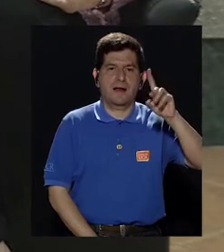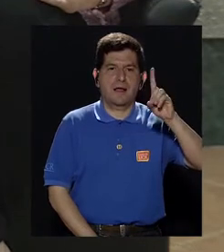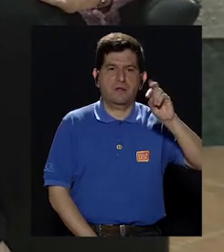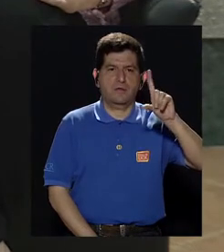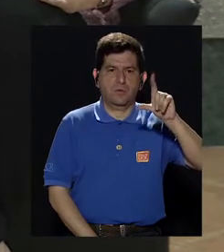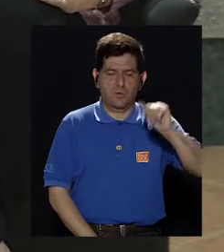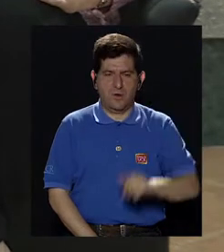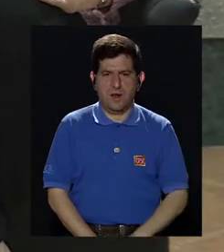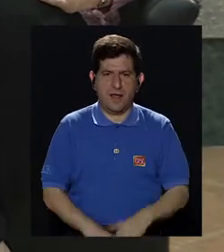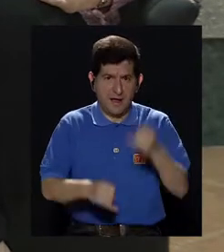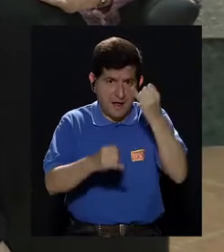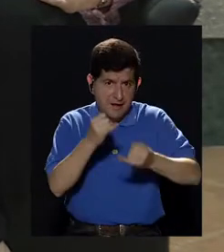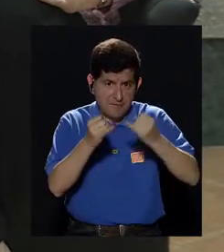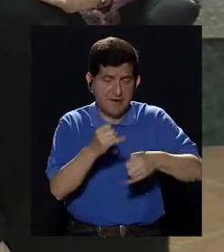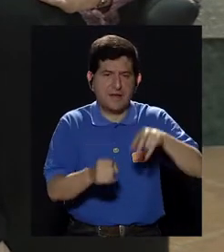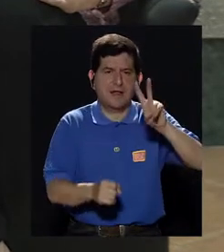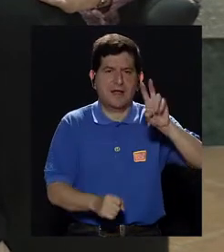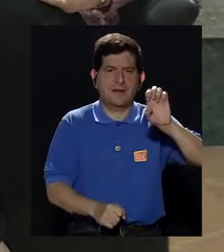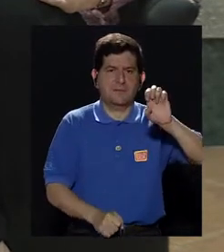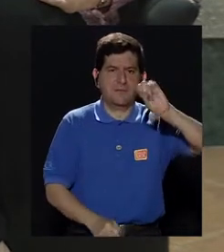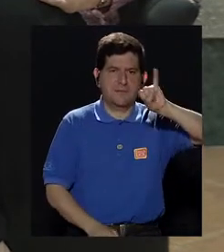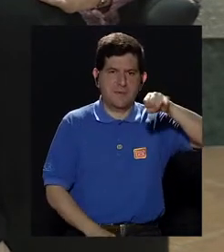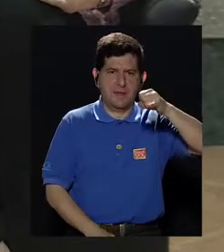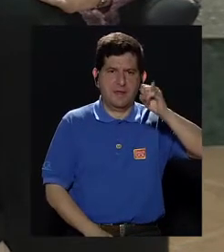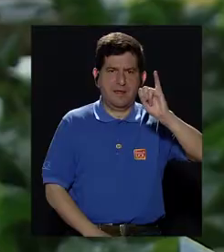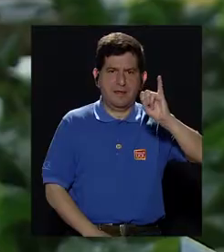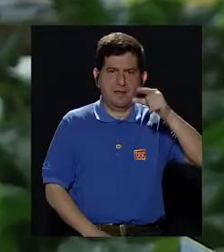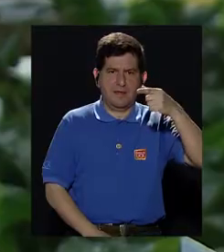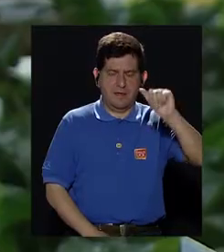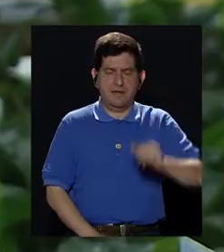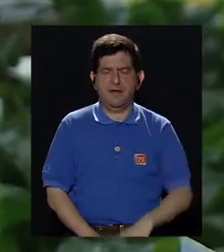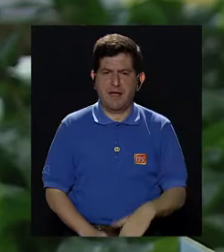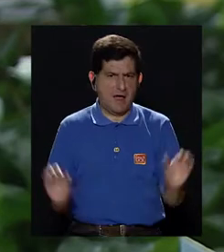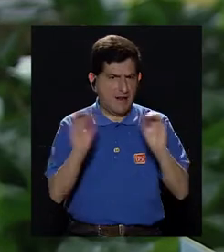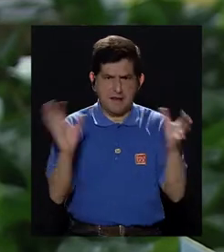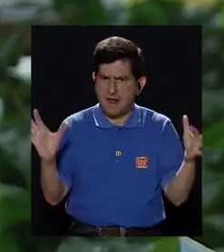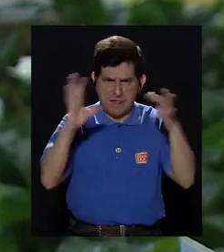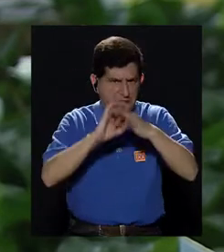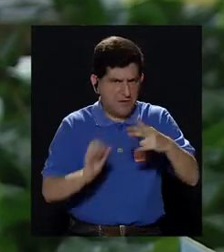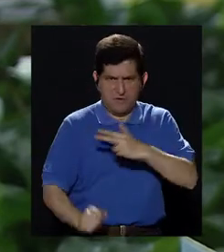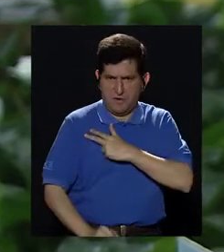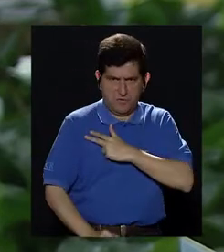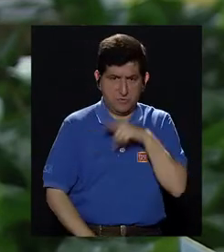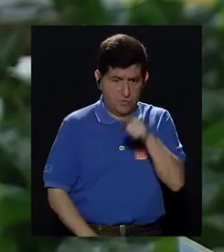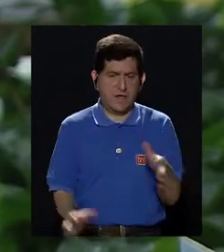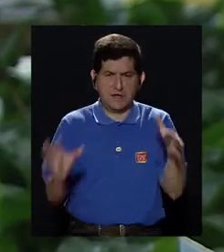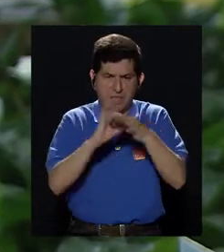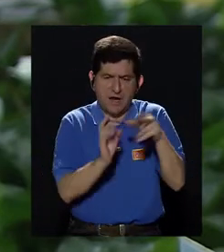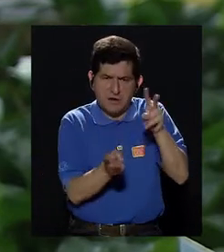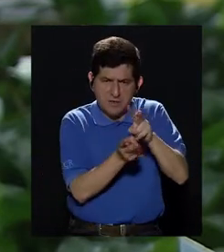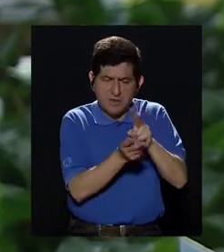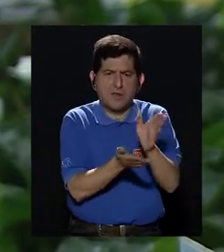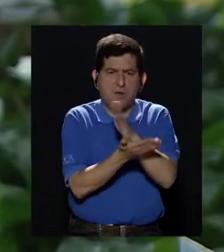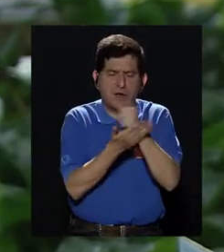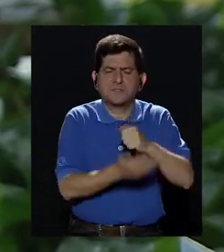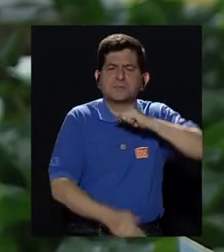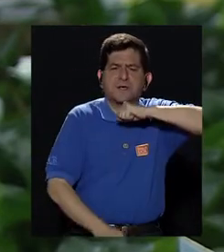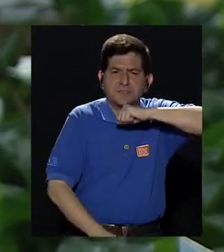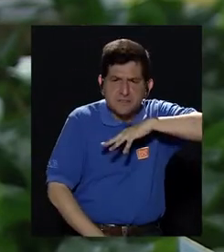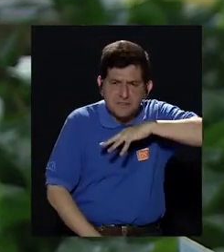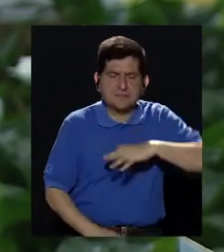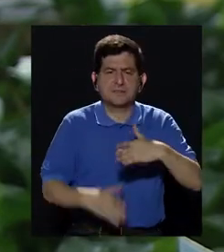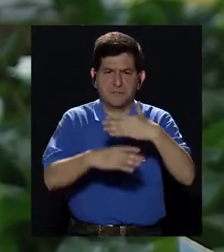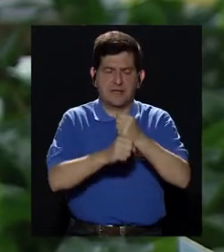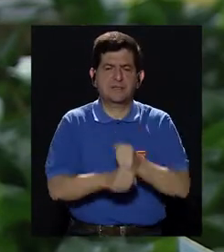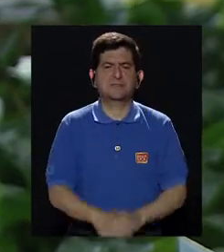salida de la vejiga. Su función no tiene nada que ver con la orina, tiene que ver con la reproducción. Es decir, produce parte del semen y lo